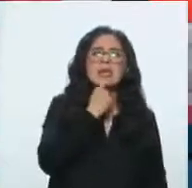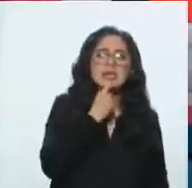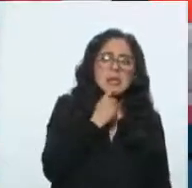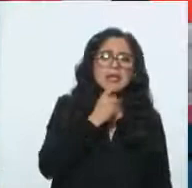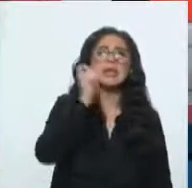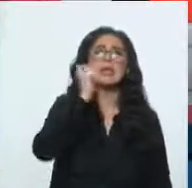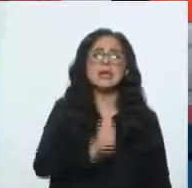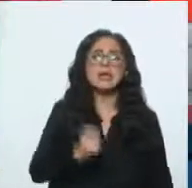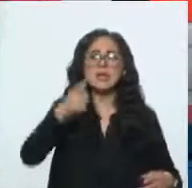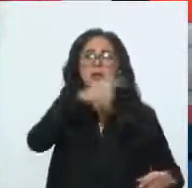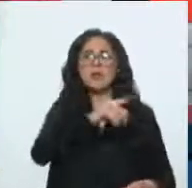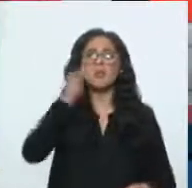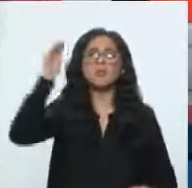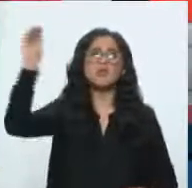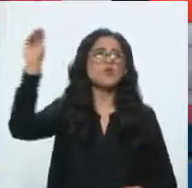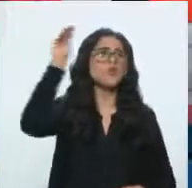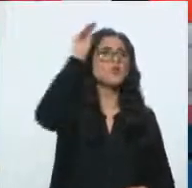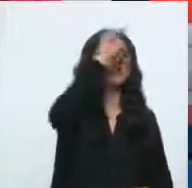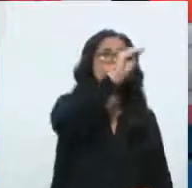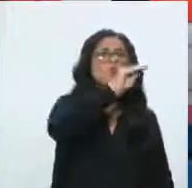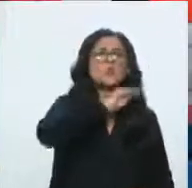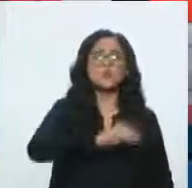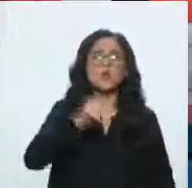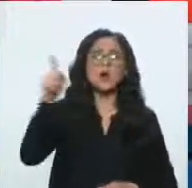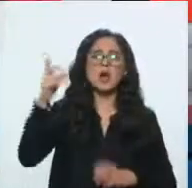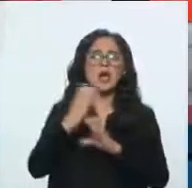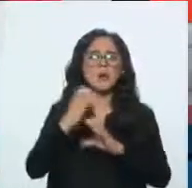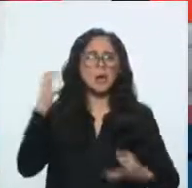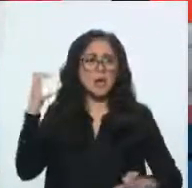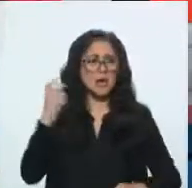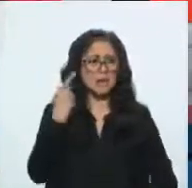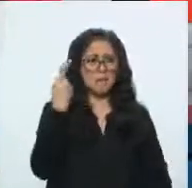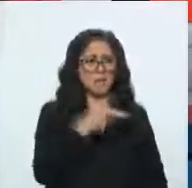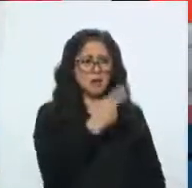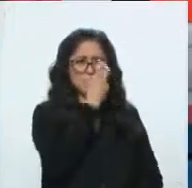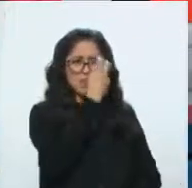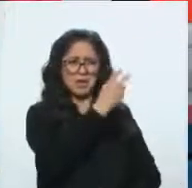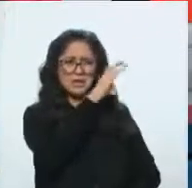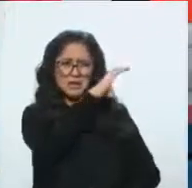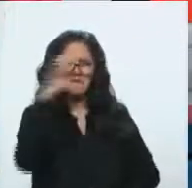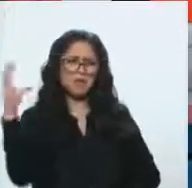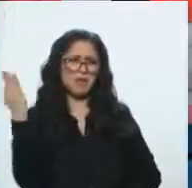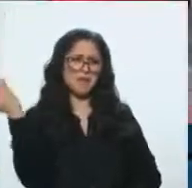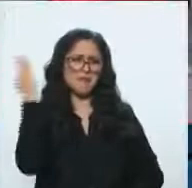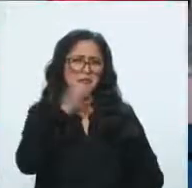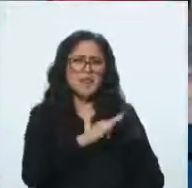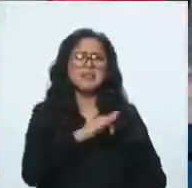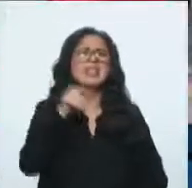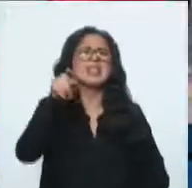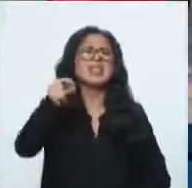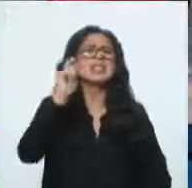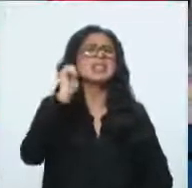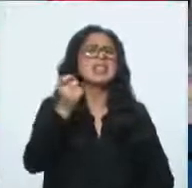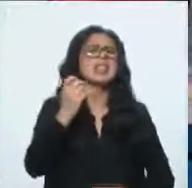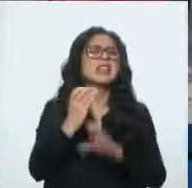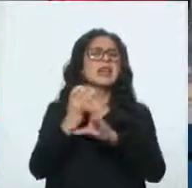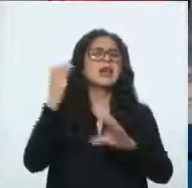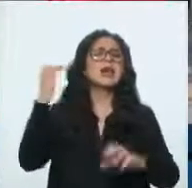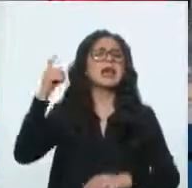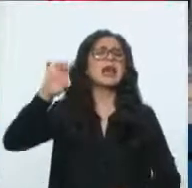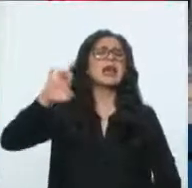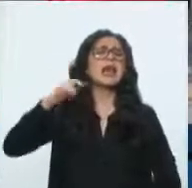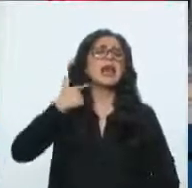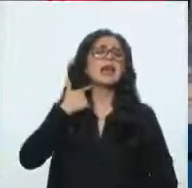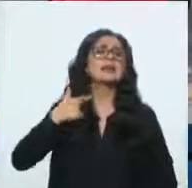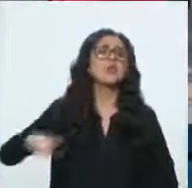recorrido con camionetas blindadas, pues rápidamente se desmintió. Las imágenes corresponden a la boda del exgobernador de Estado de México, Herbela